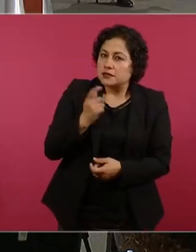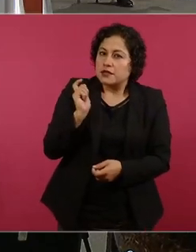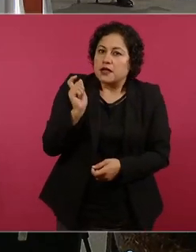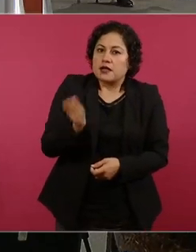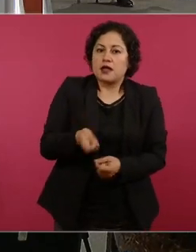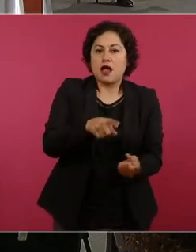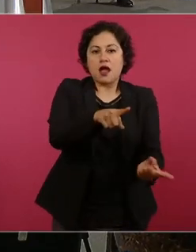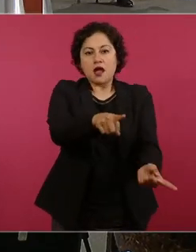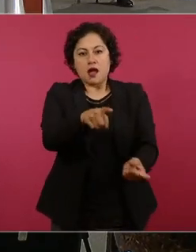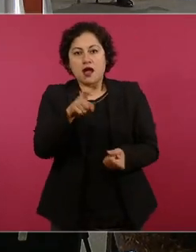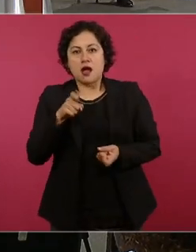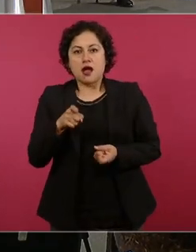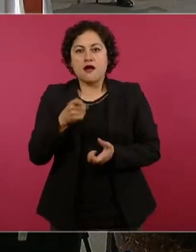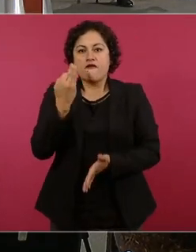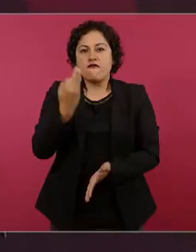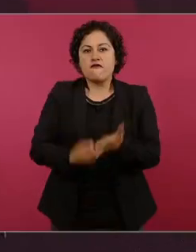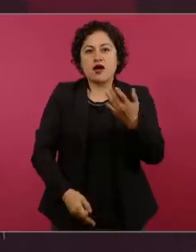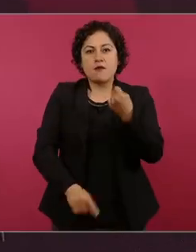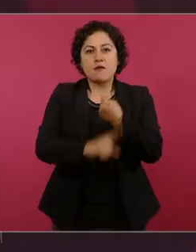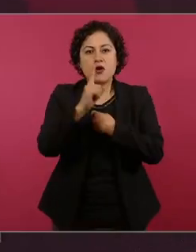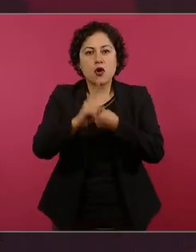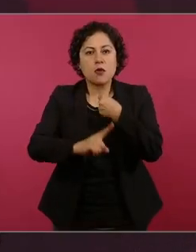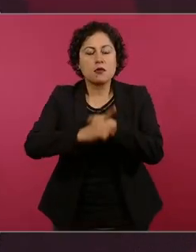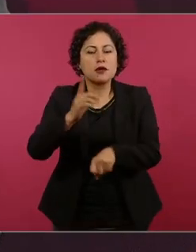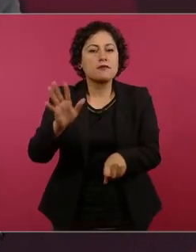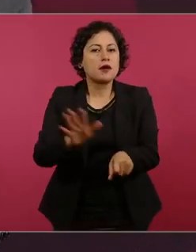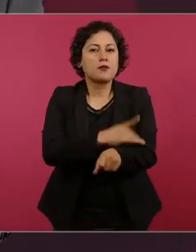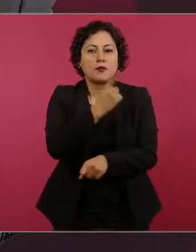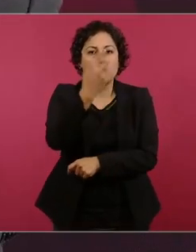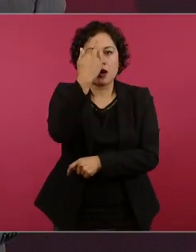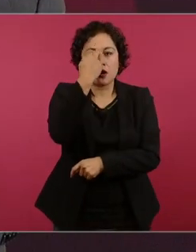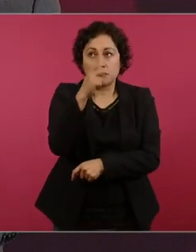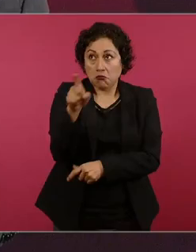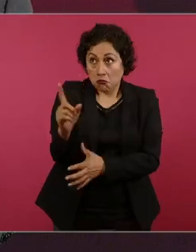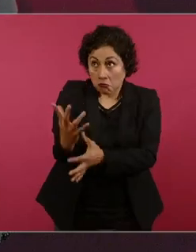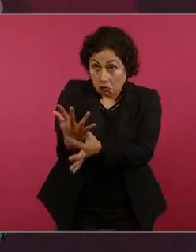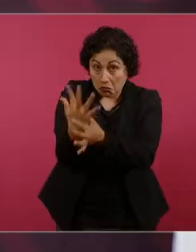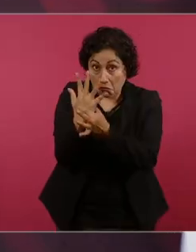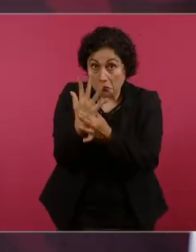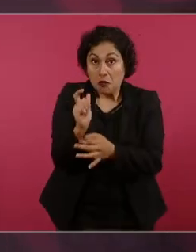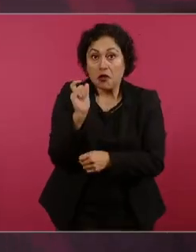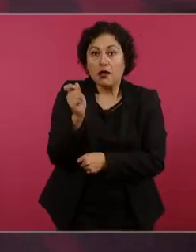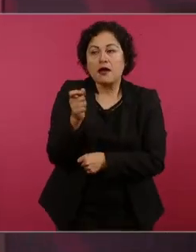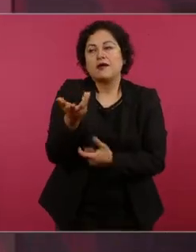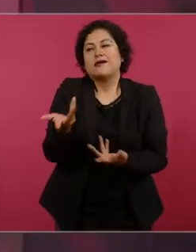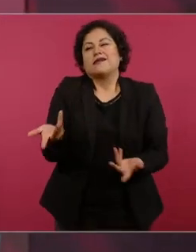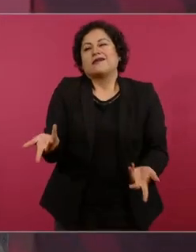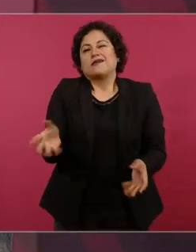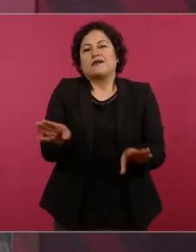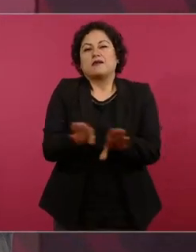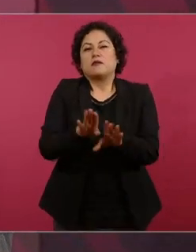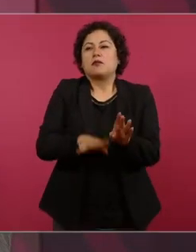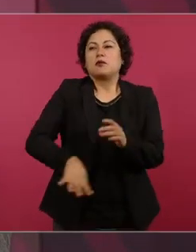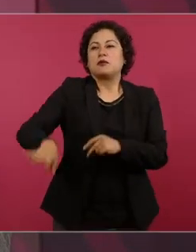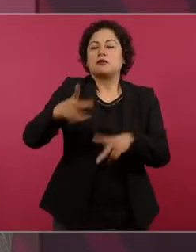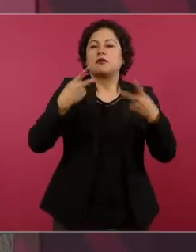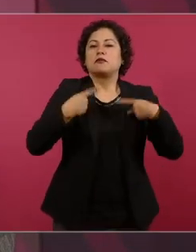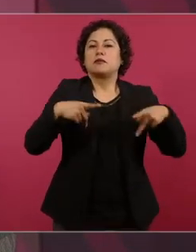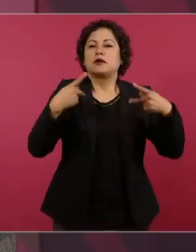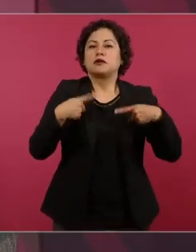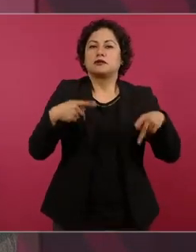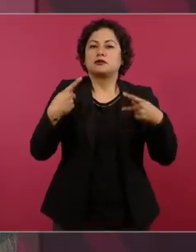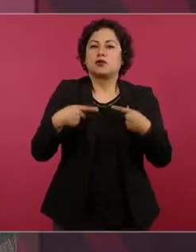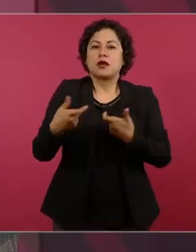tenía que ver con el hecho de que los que trabajan en la